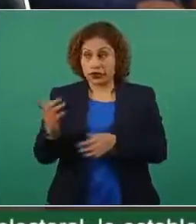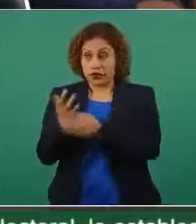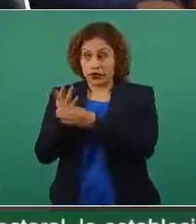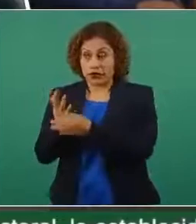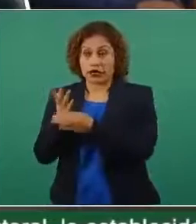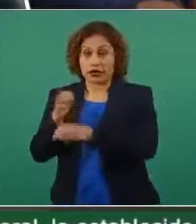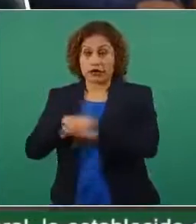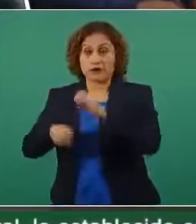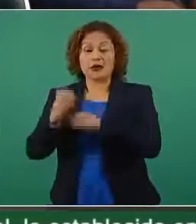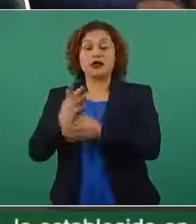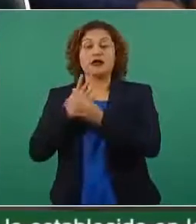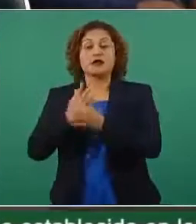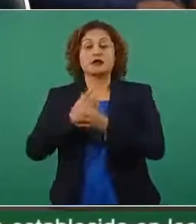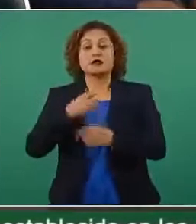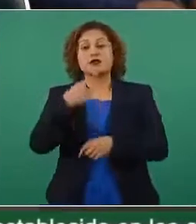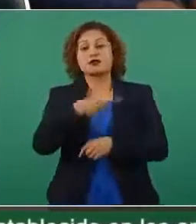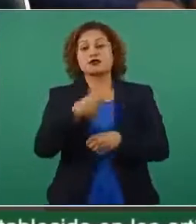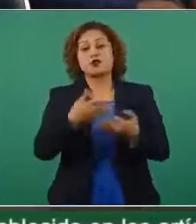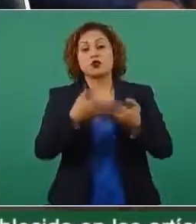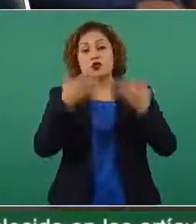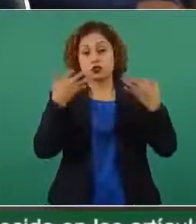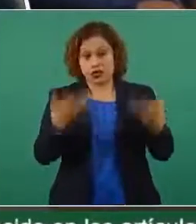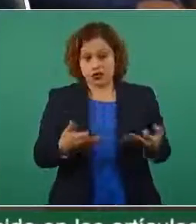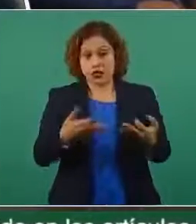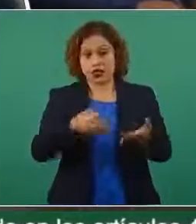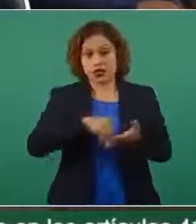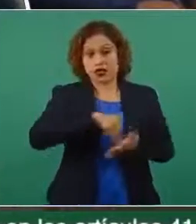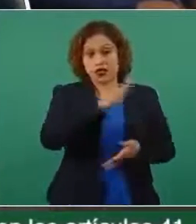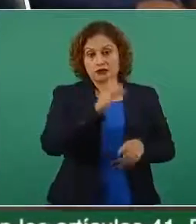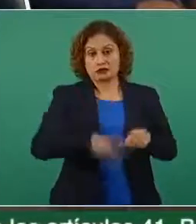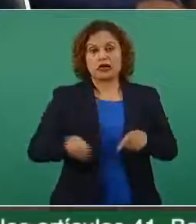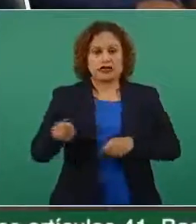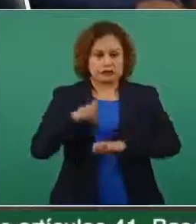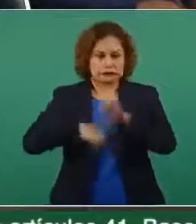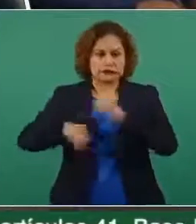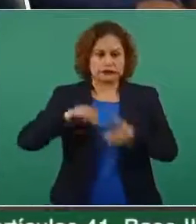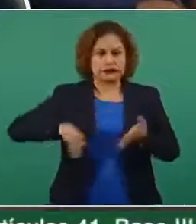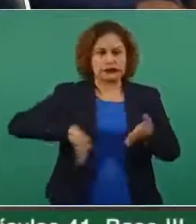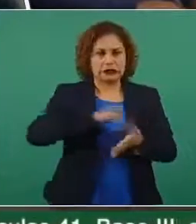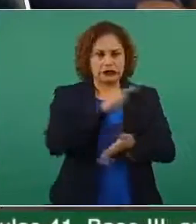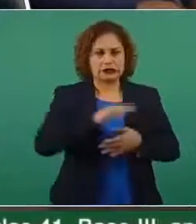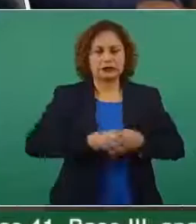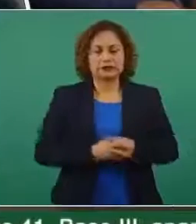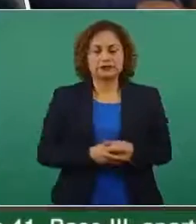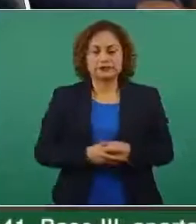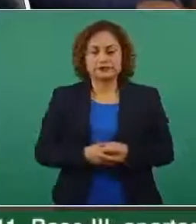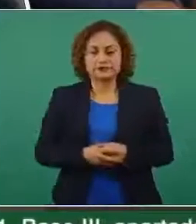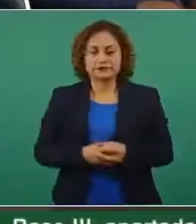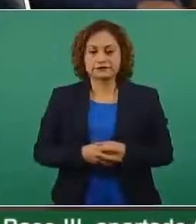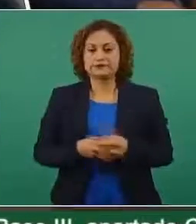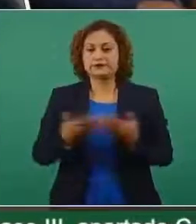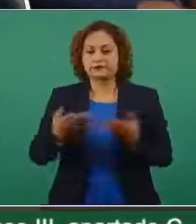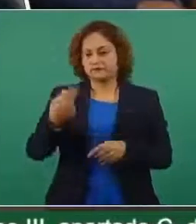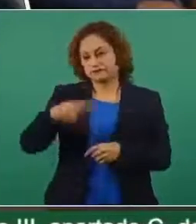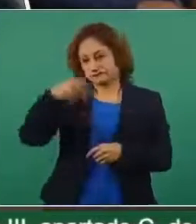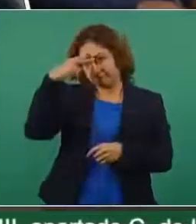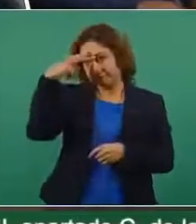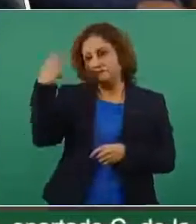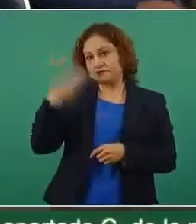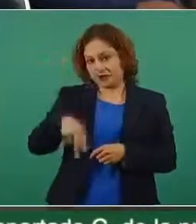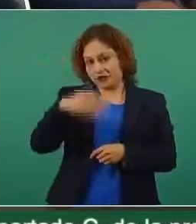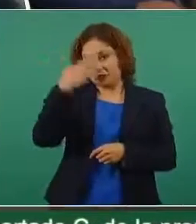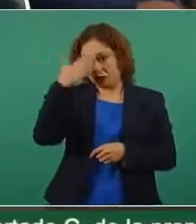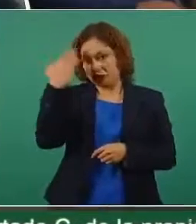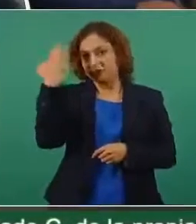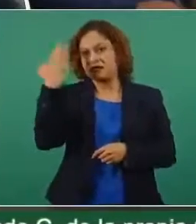despojo de sus tierras bueno en México sabemos que pues quien los rarámuris o empresarios